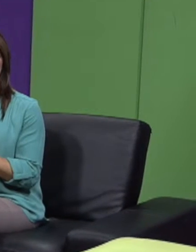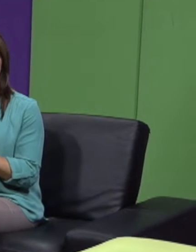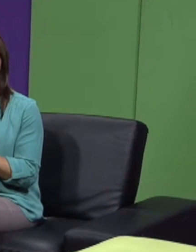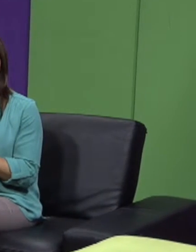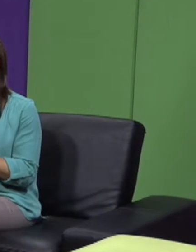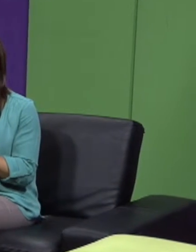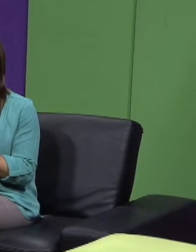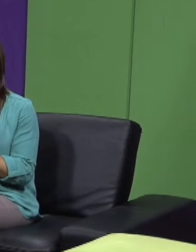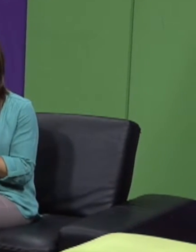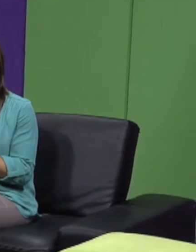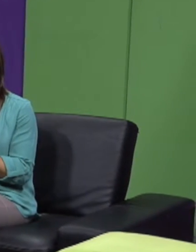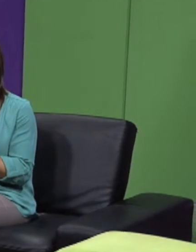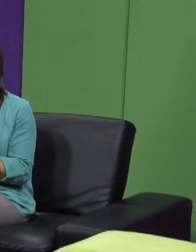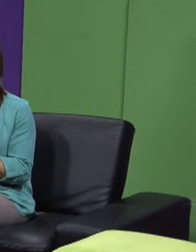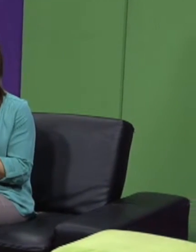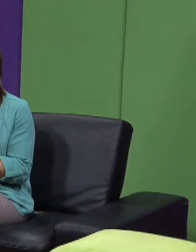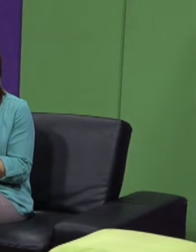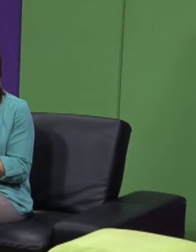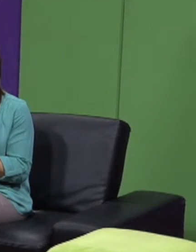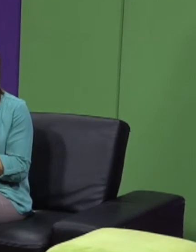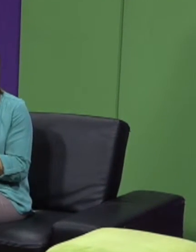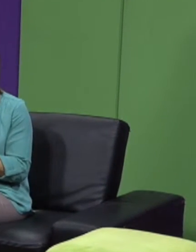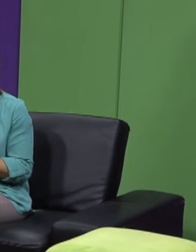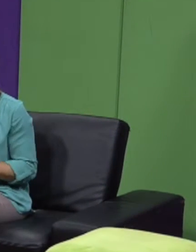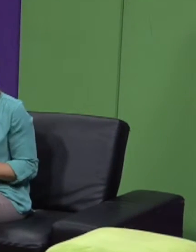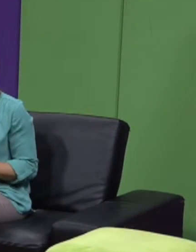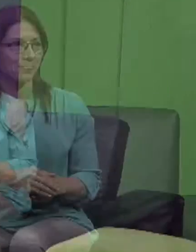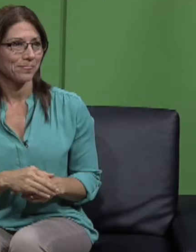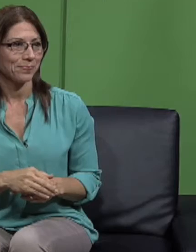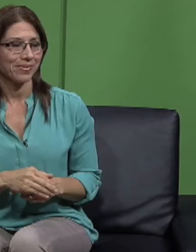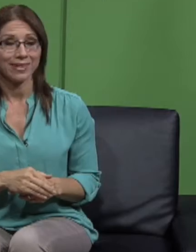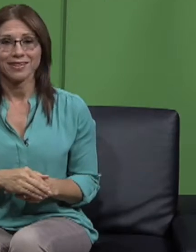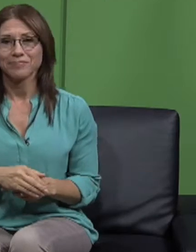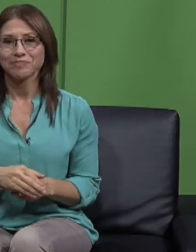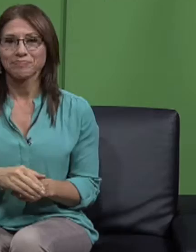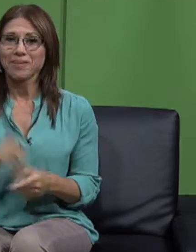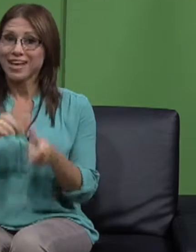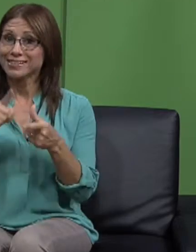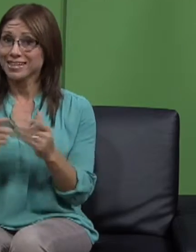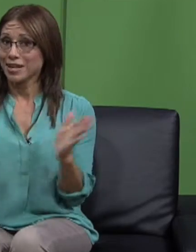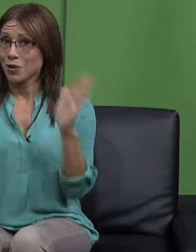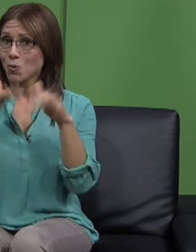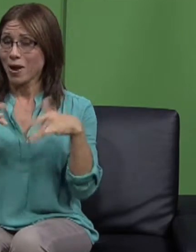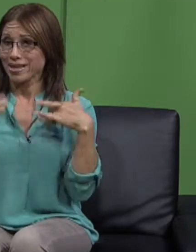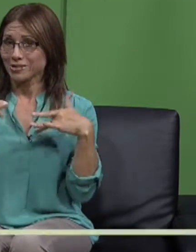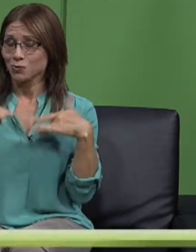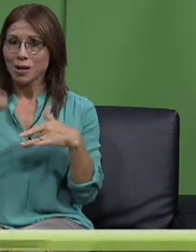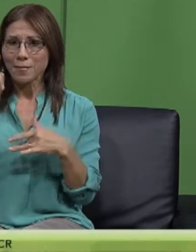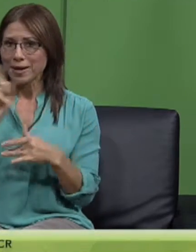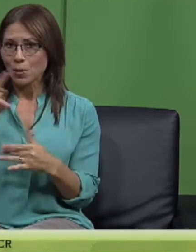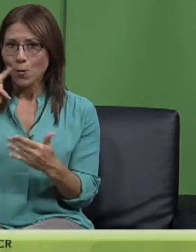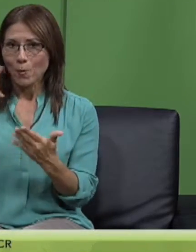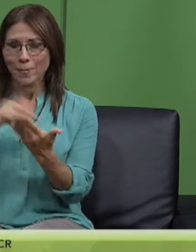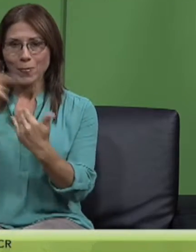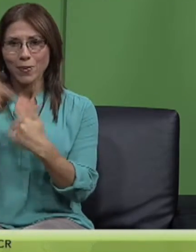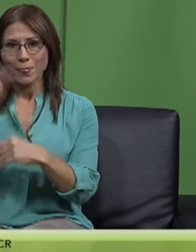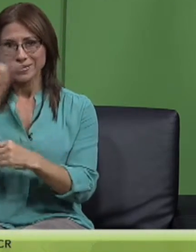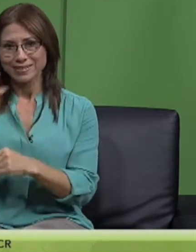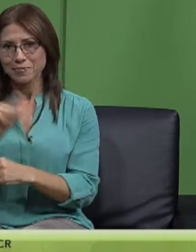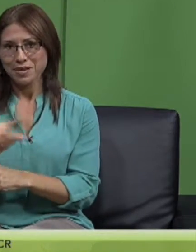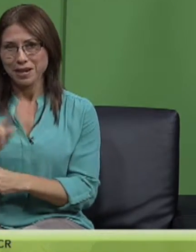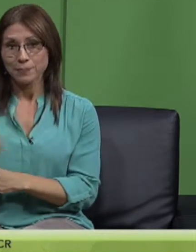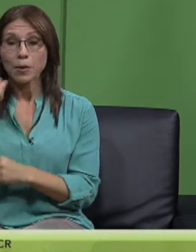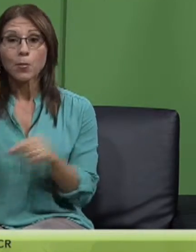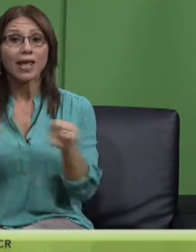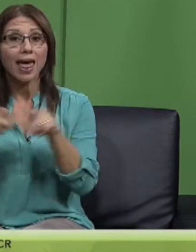.ucr.ac.cr Así que no hay excusa para dejar de ver nuestra edición semanal,